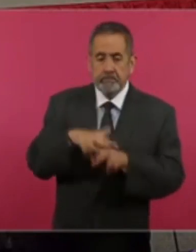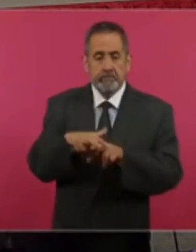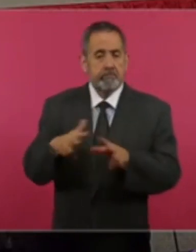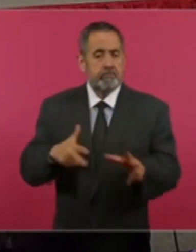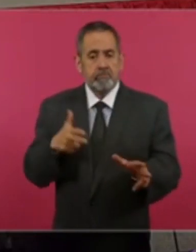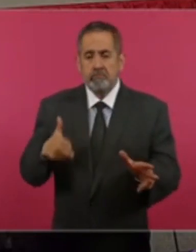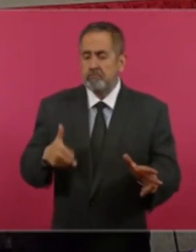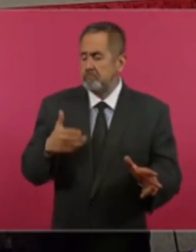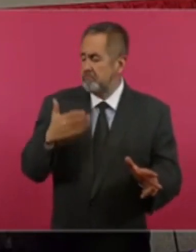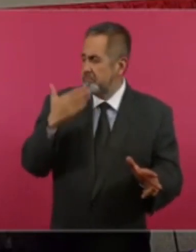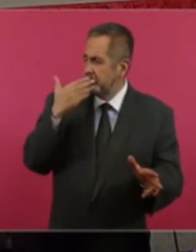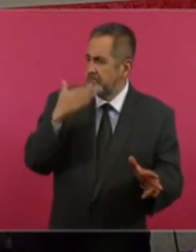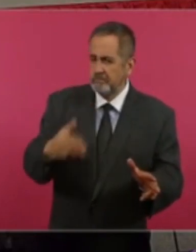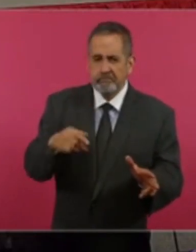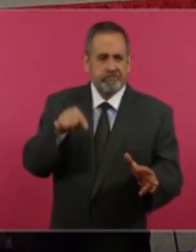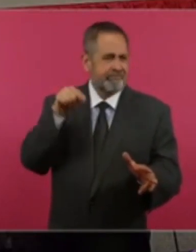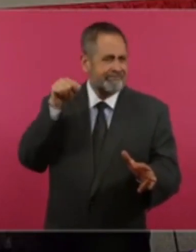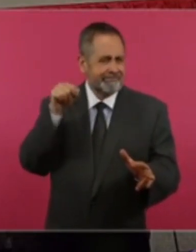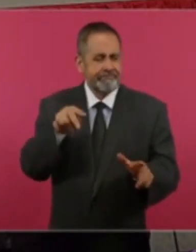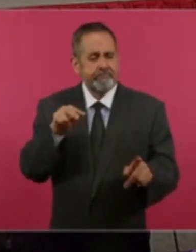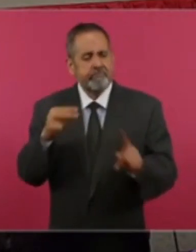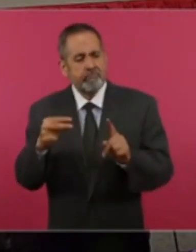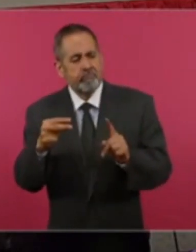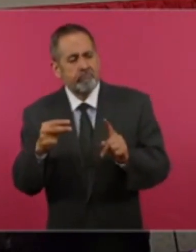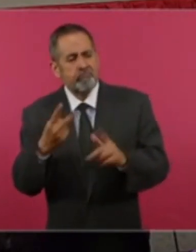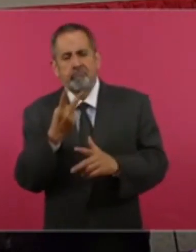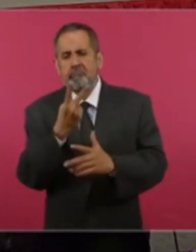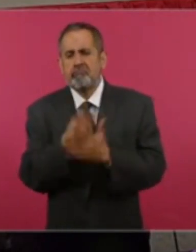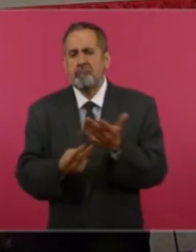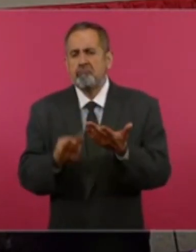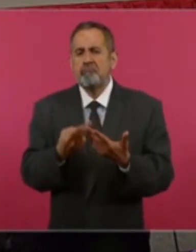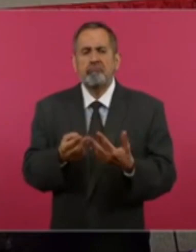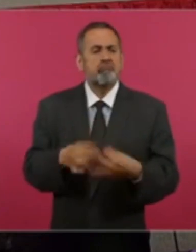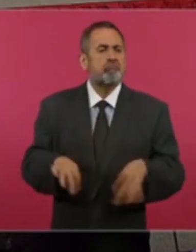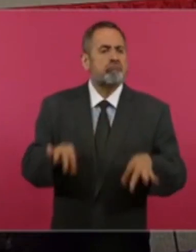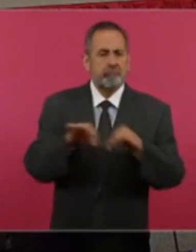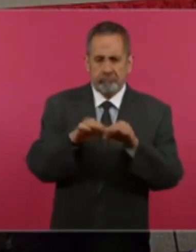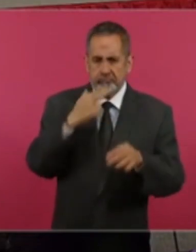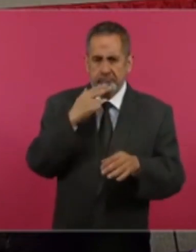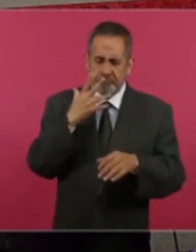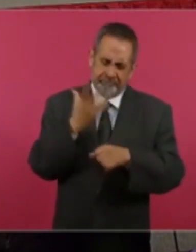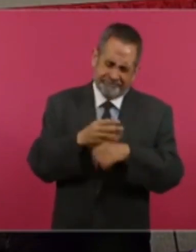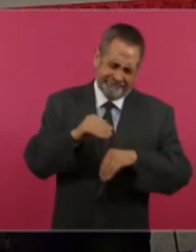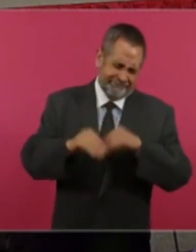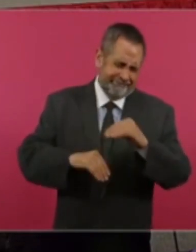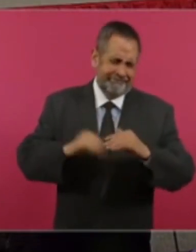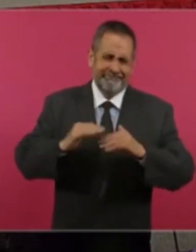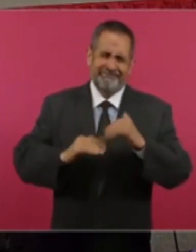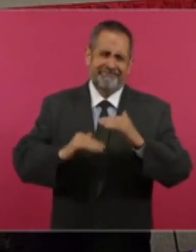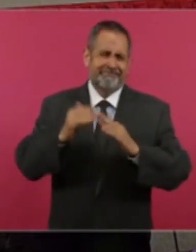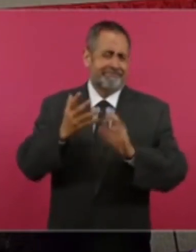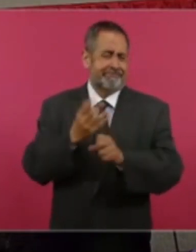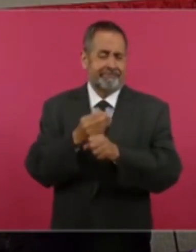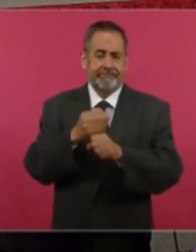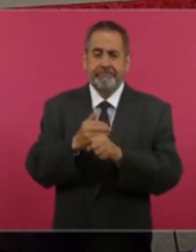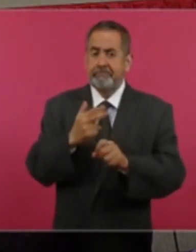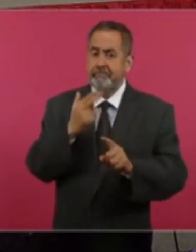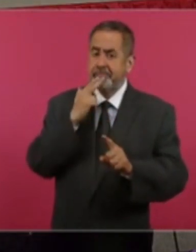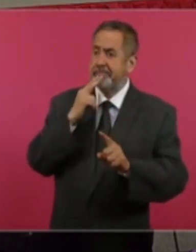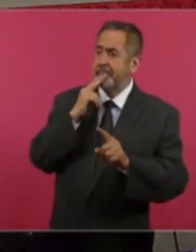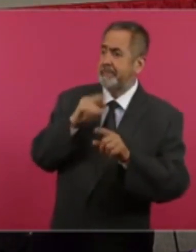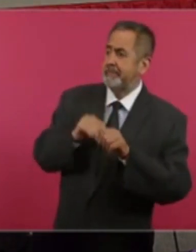Maya desde una perspectiva dual, por un lado como una extraordinaria obra de infraestructura que tendrá un impacto